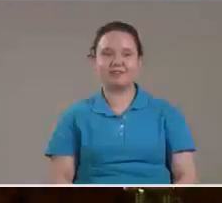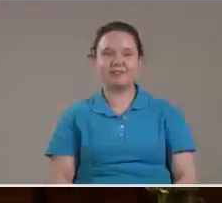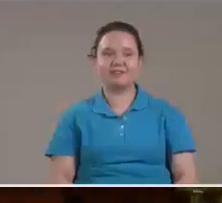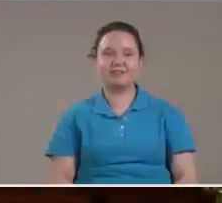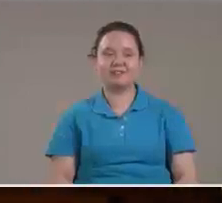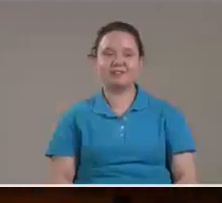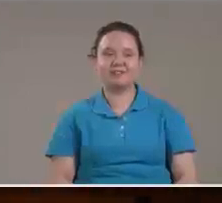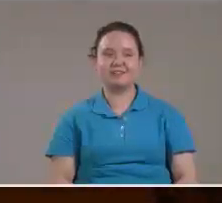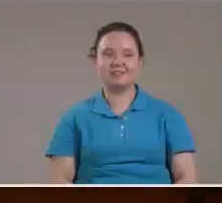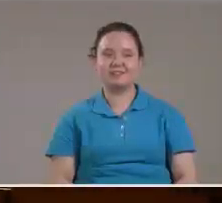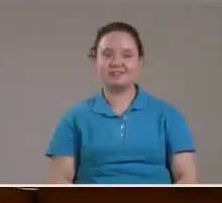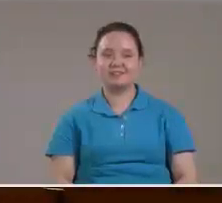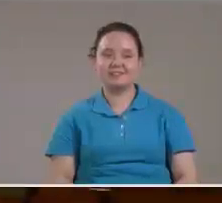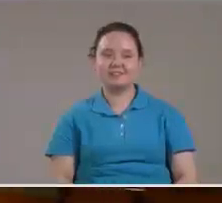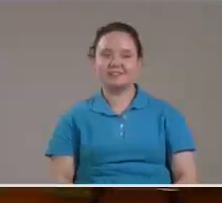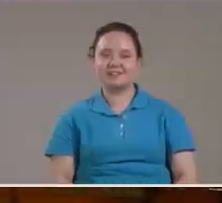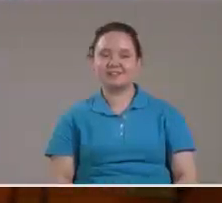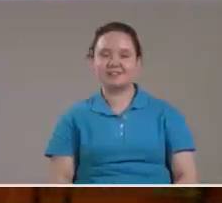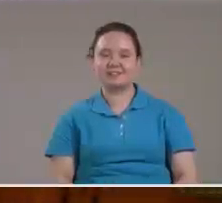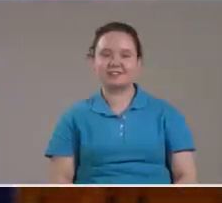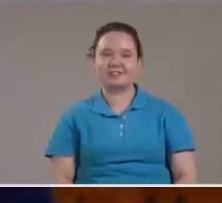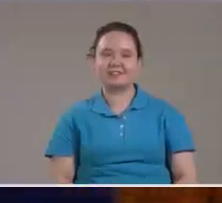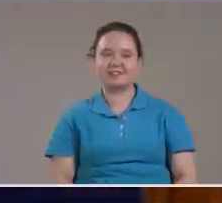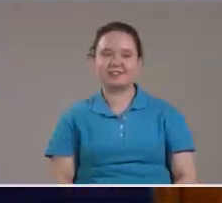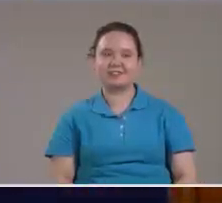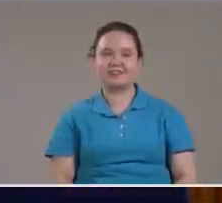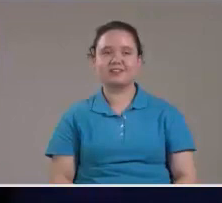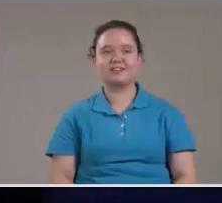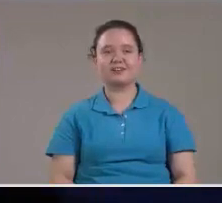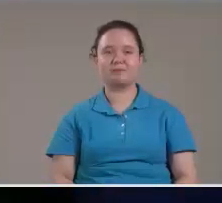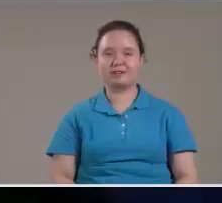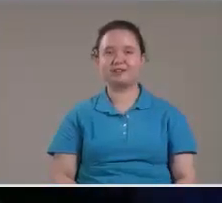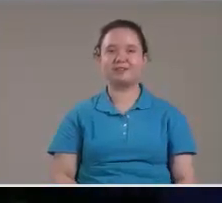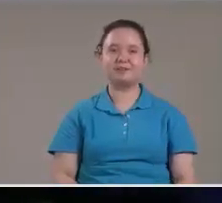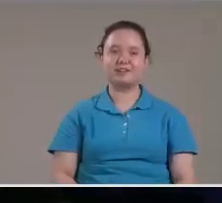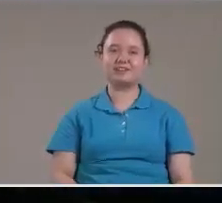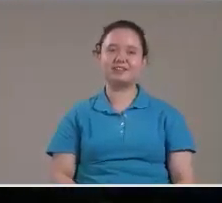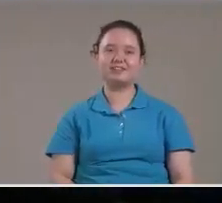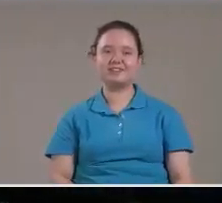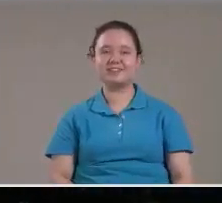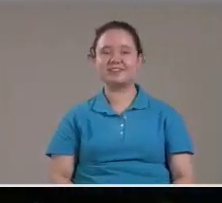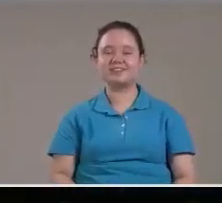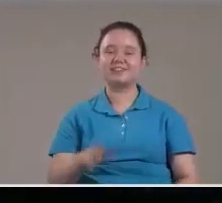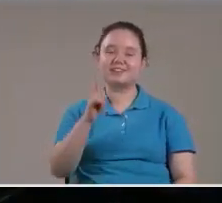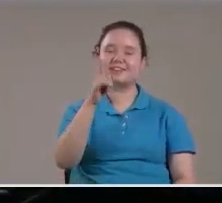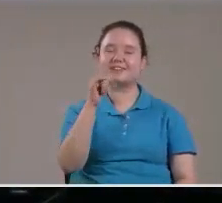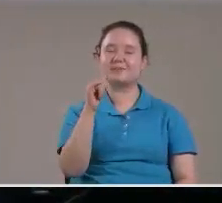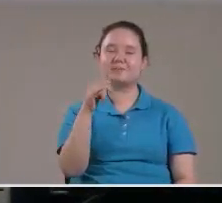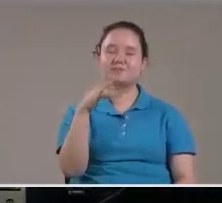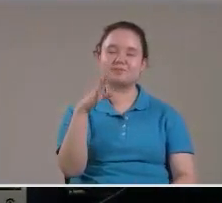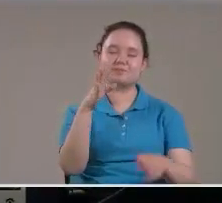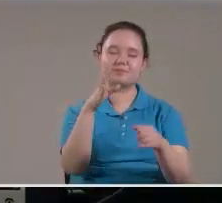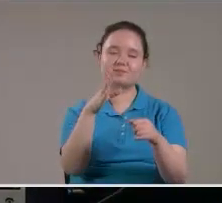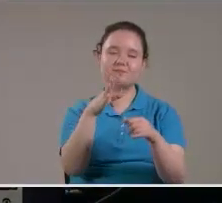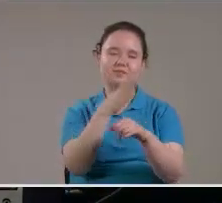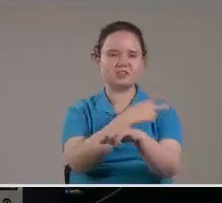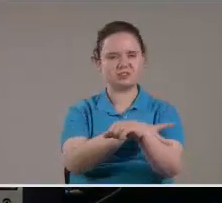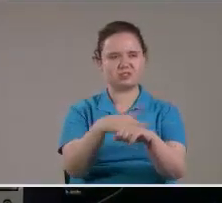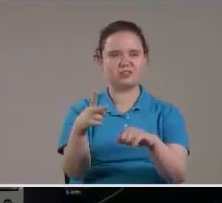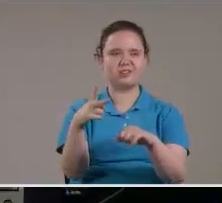Con usted platico La mansión Del pájaro Serpiente